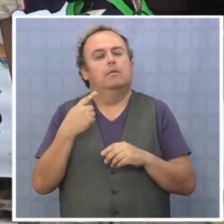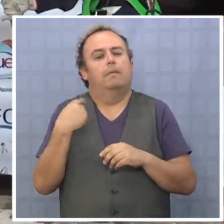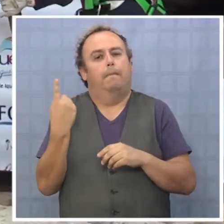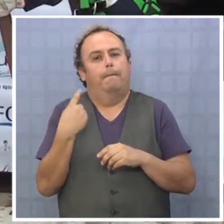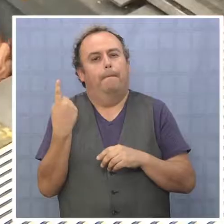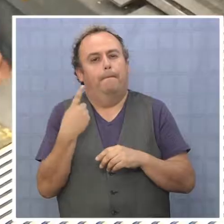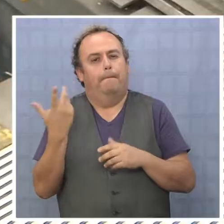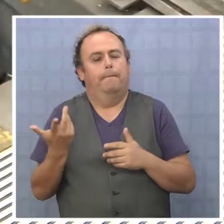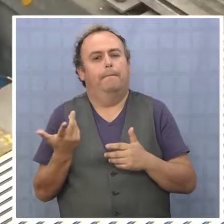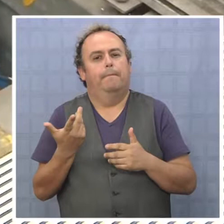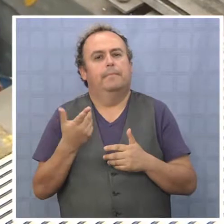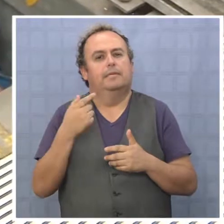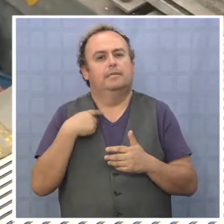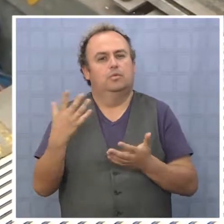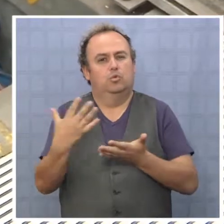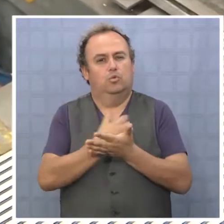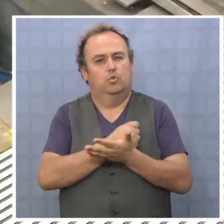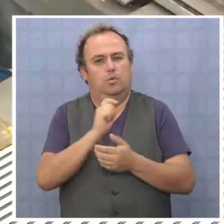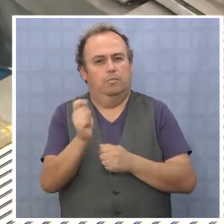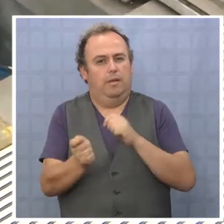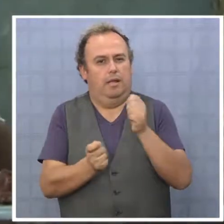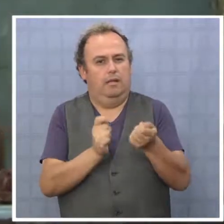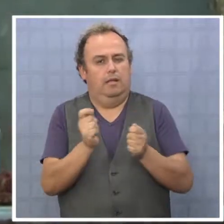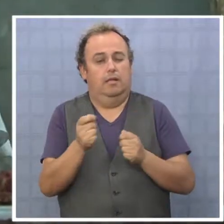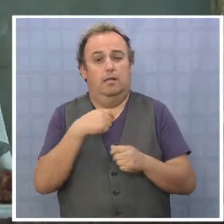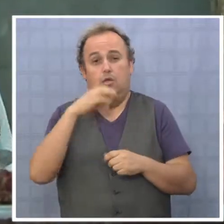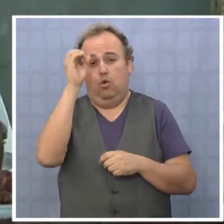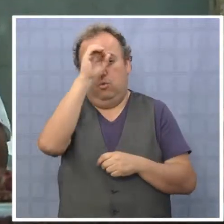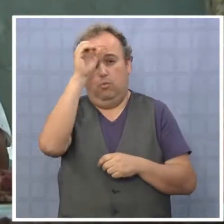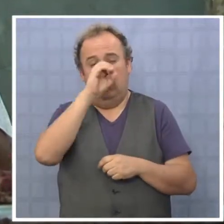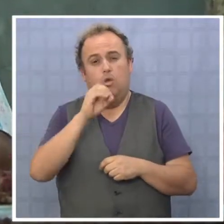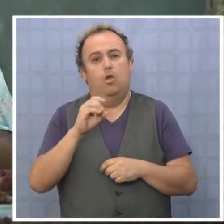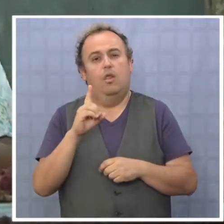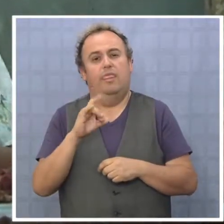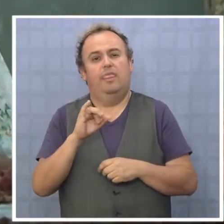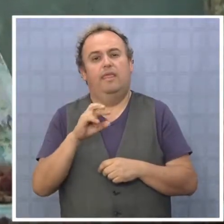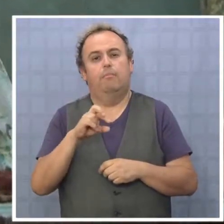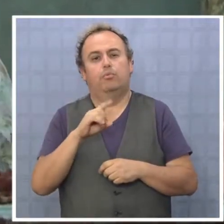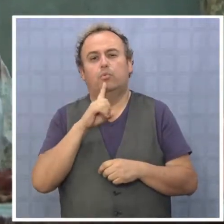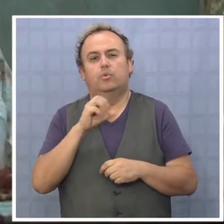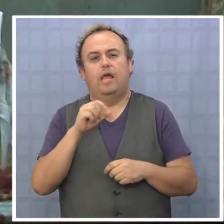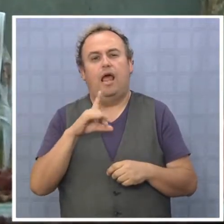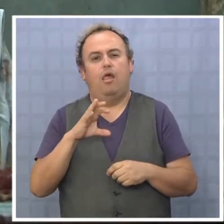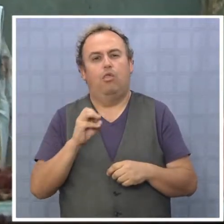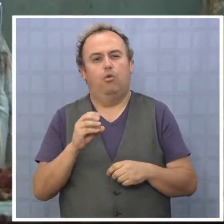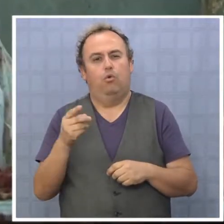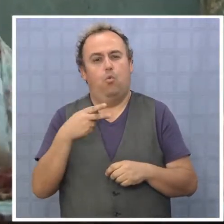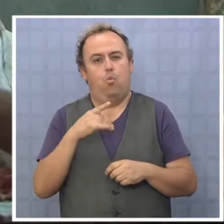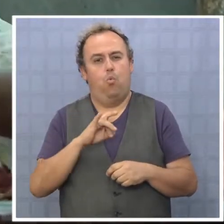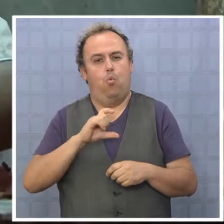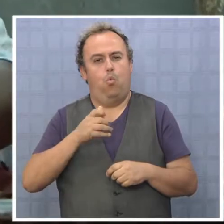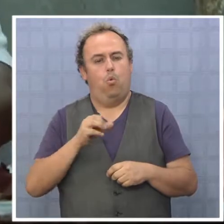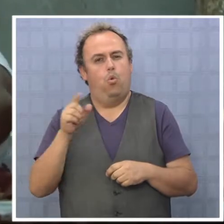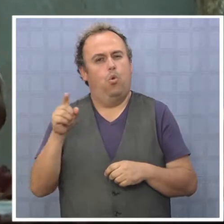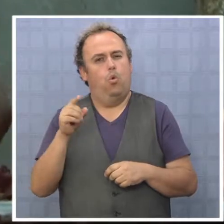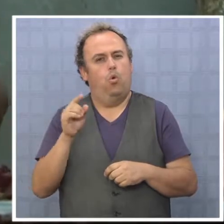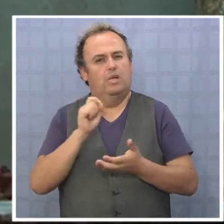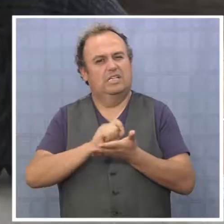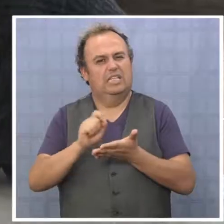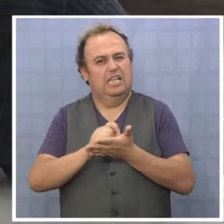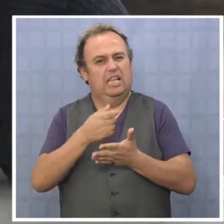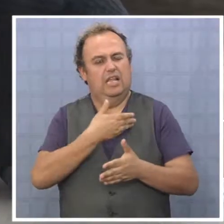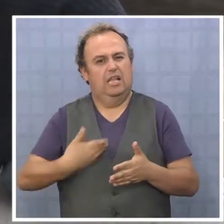trabajadores independiente del sueldo que les paye. En opinión del diputado Hugo Gutiérrez, las expresiones de la secretaria de Estado